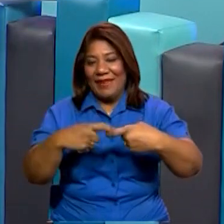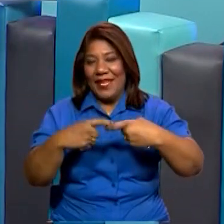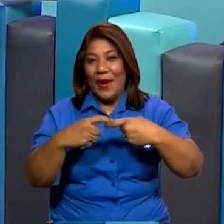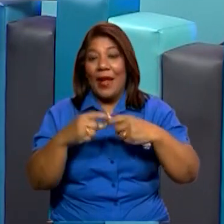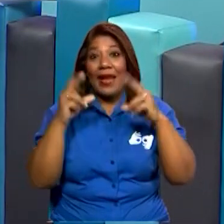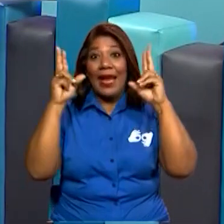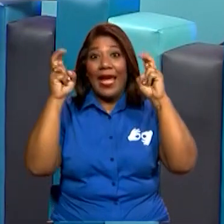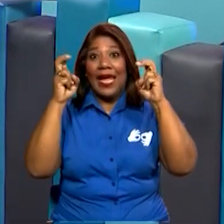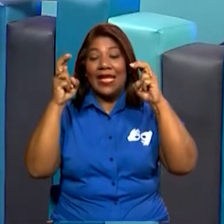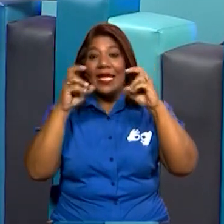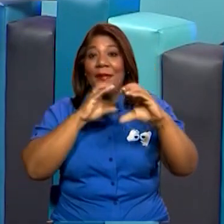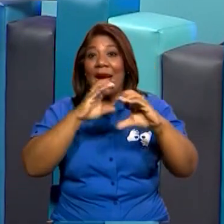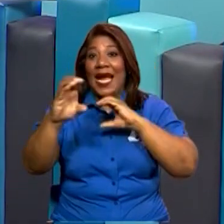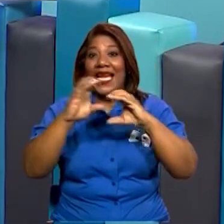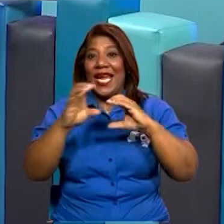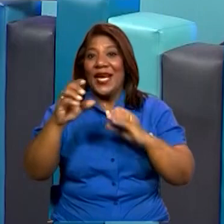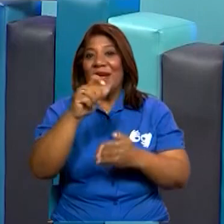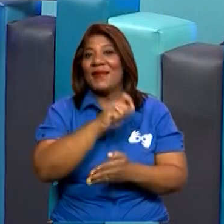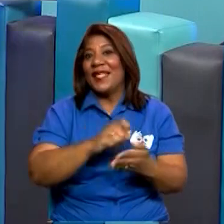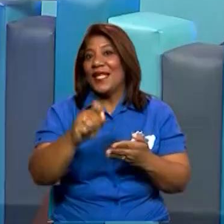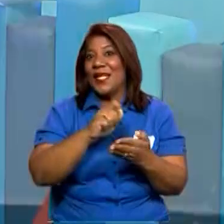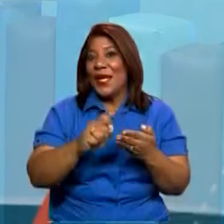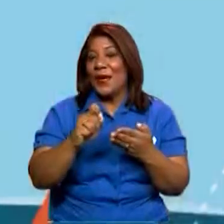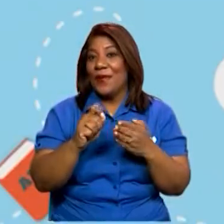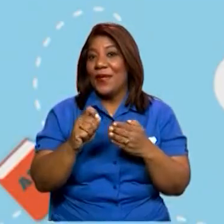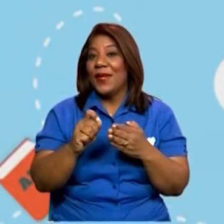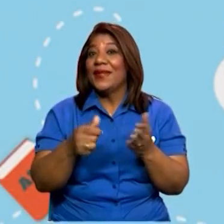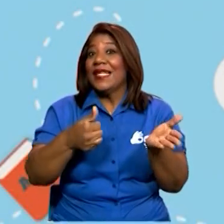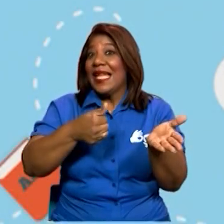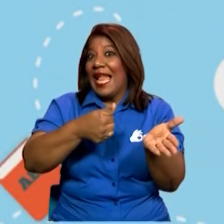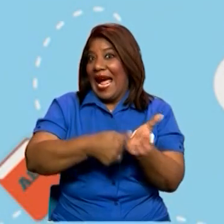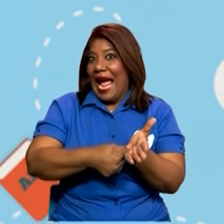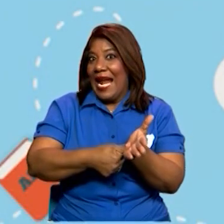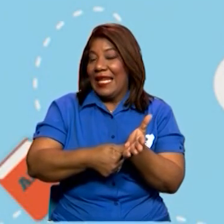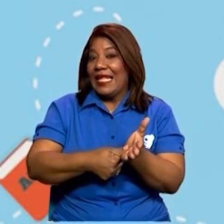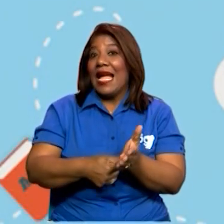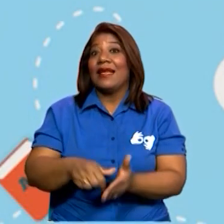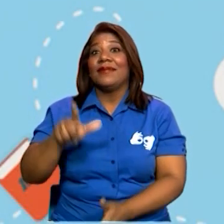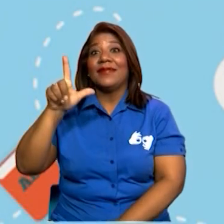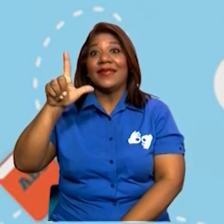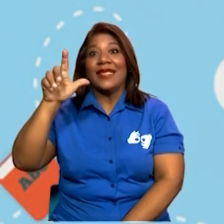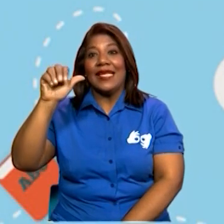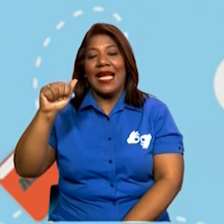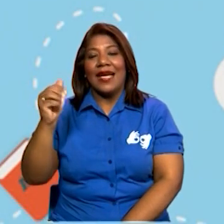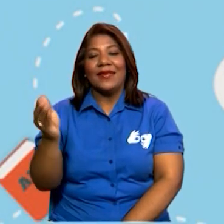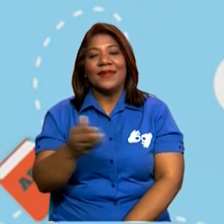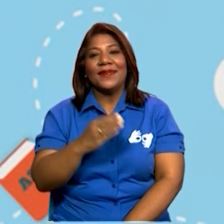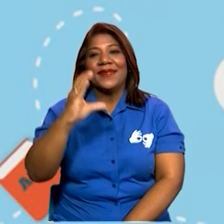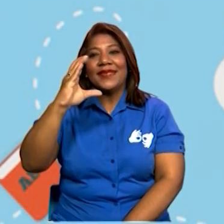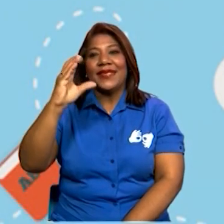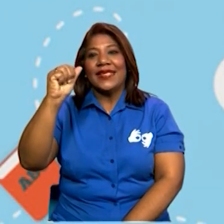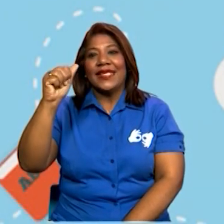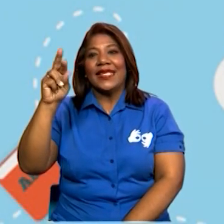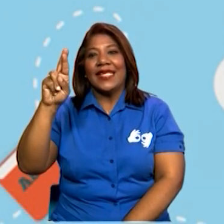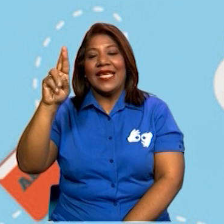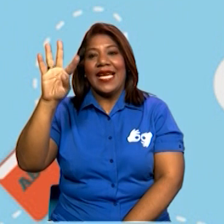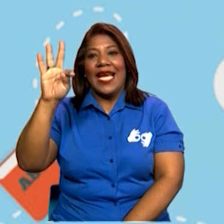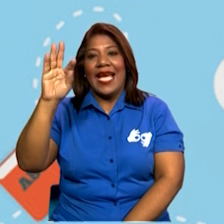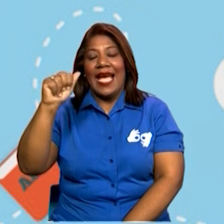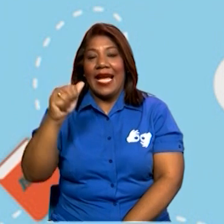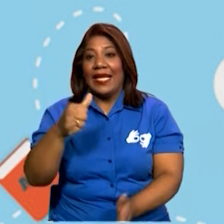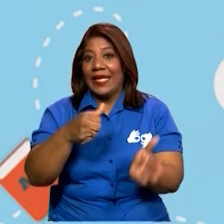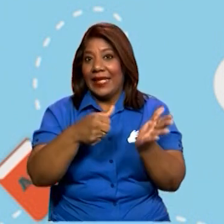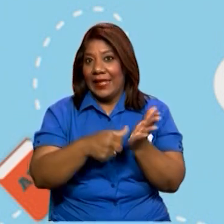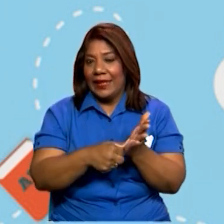comunicación escrita, la carta. Vamos a conocer qué es una carta. La carta es un